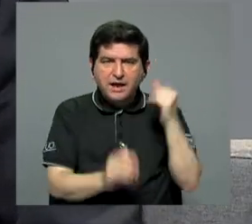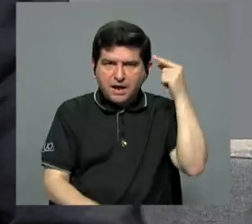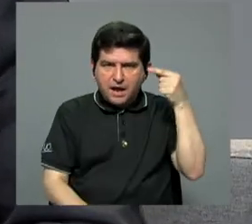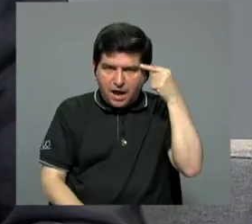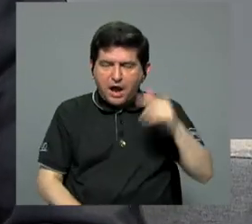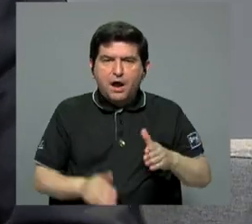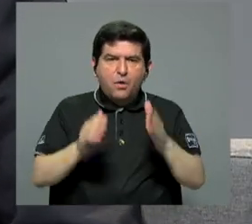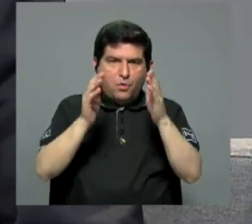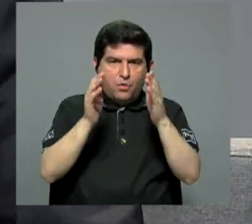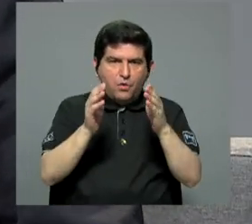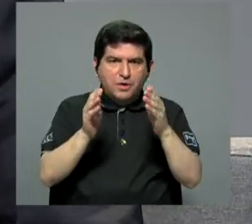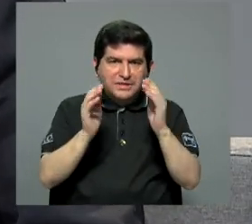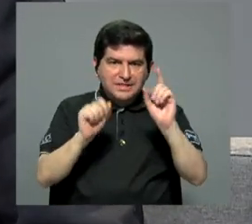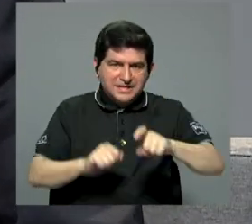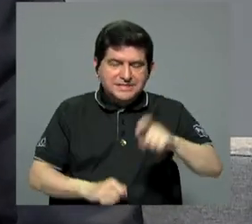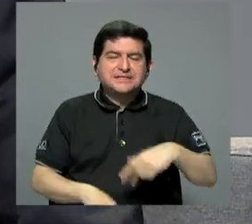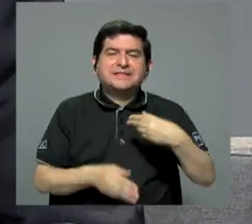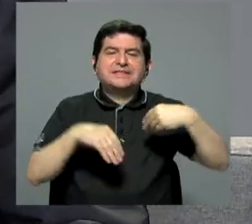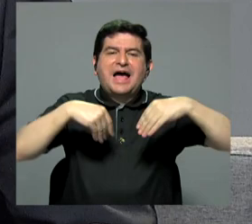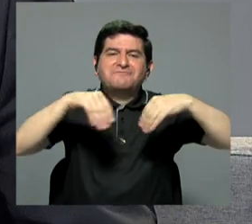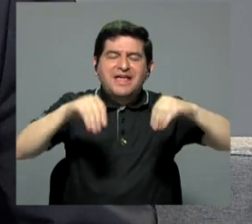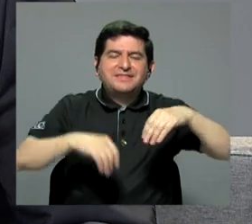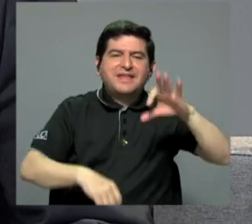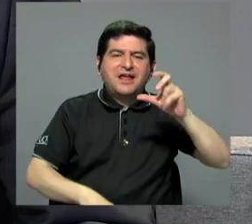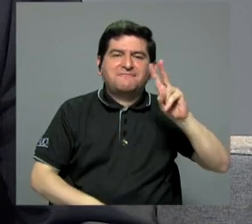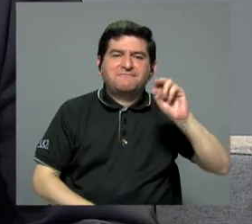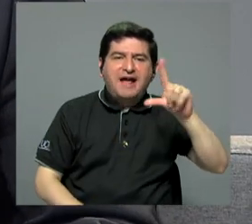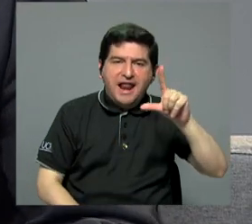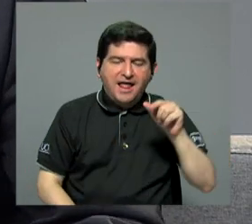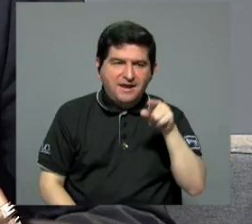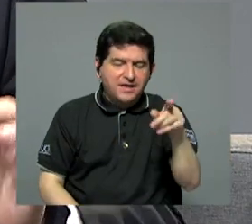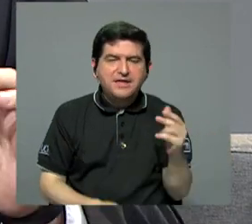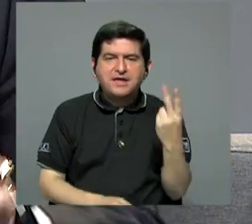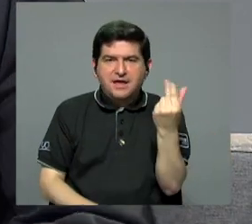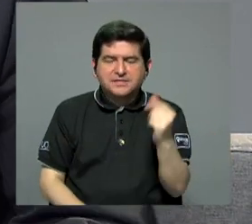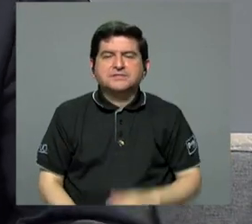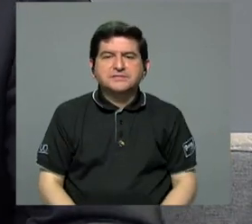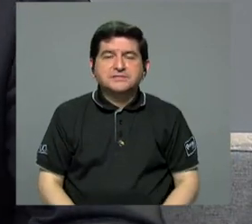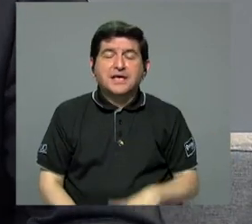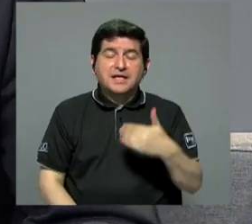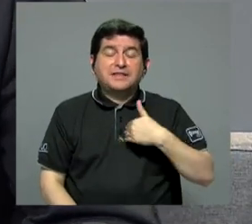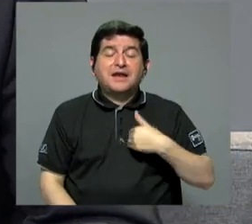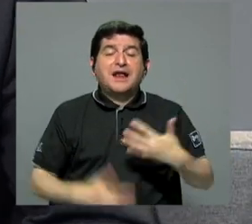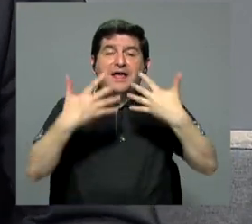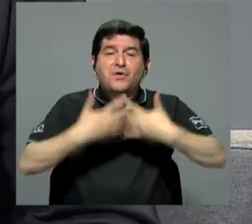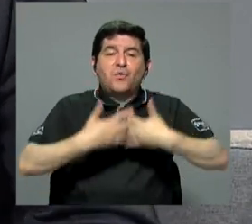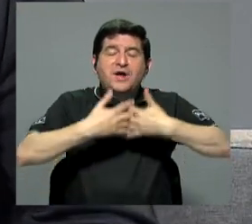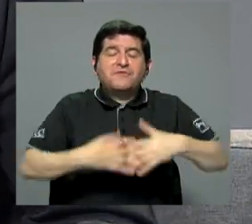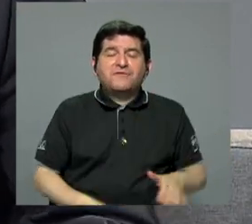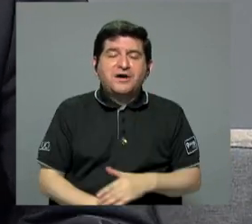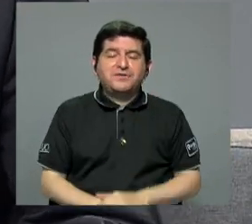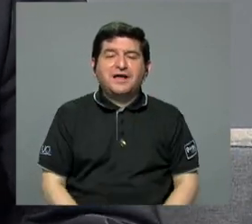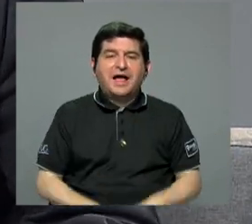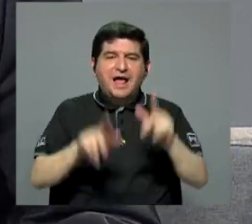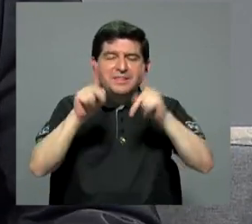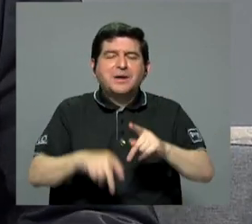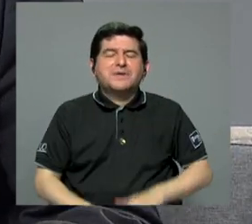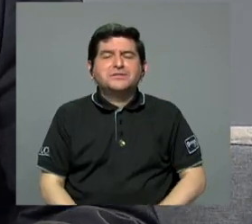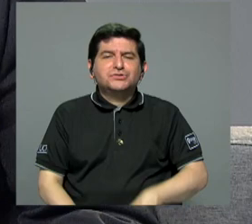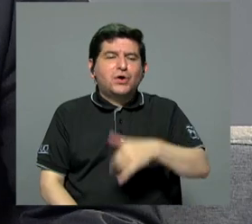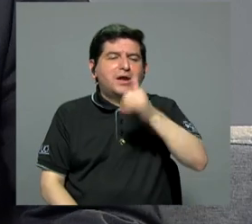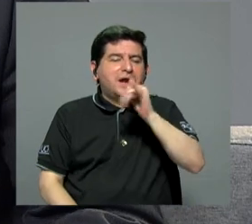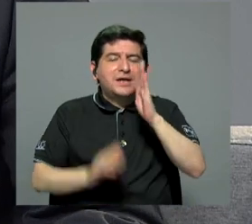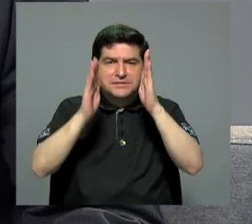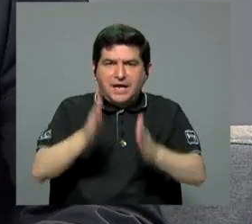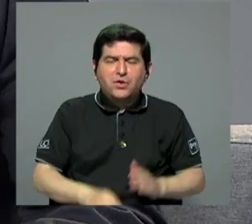Estado costarricense tiene que vender FANAL y agarrar esa plata de FANAL. Tenemos una fábrica de borrachos, de licores, vendamos